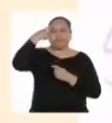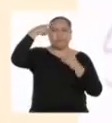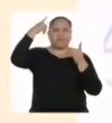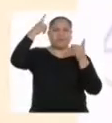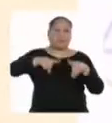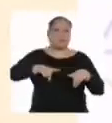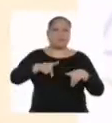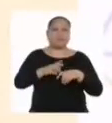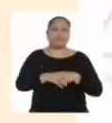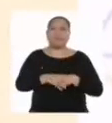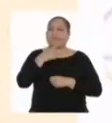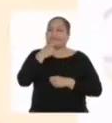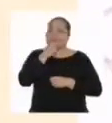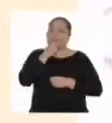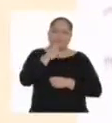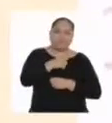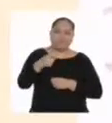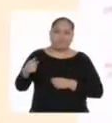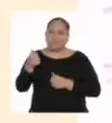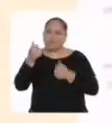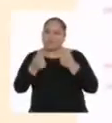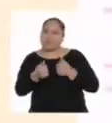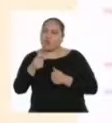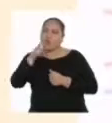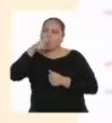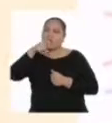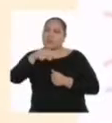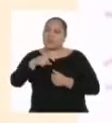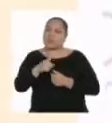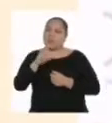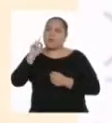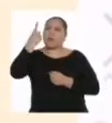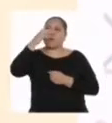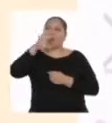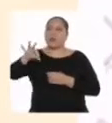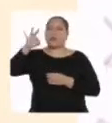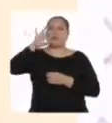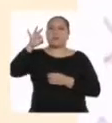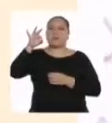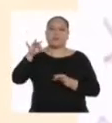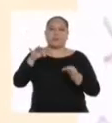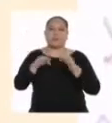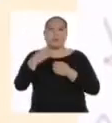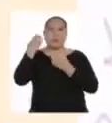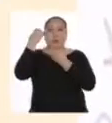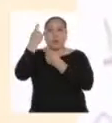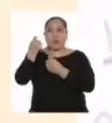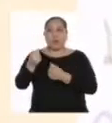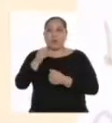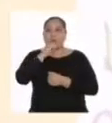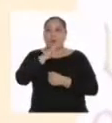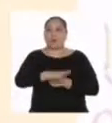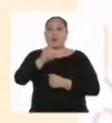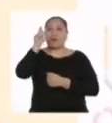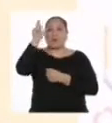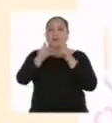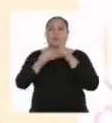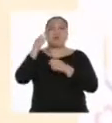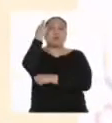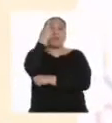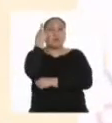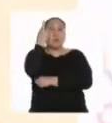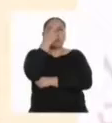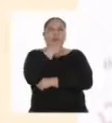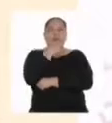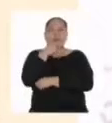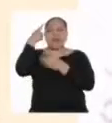y priorizar qué necesidades van a satisfacer primero. La economía considera que el individuo razona y